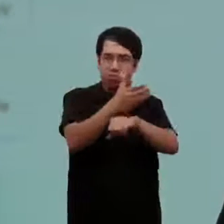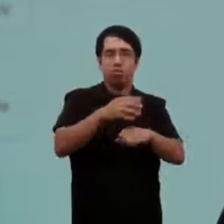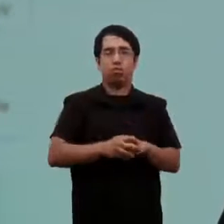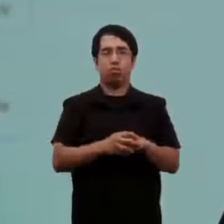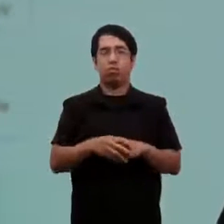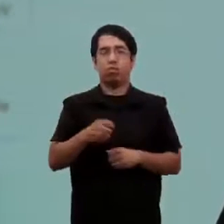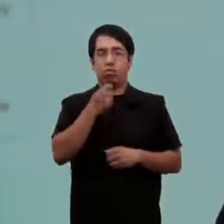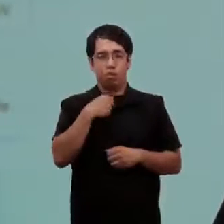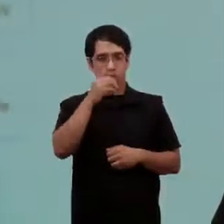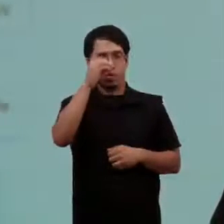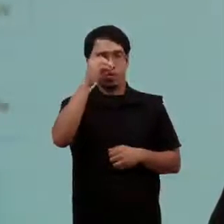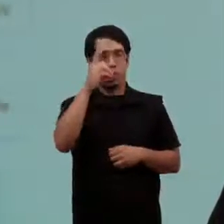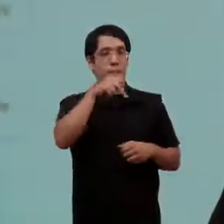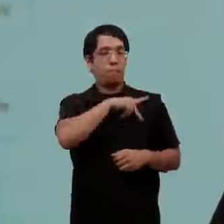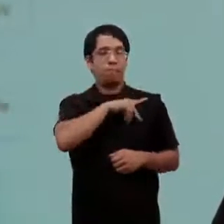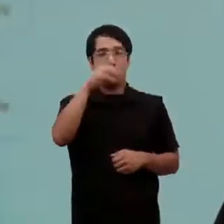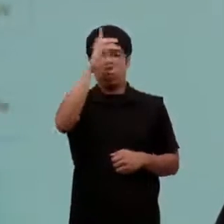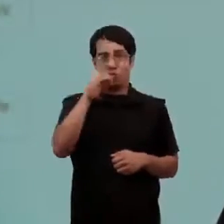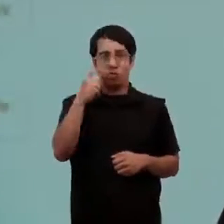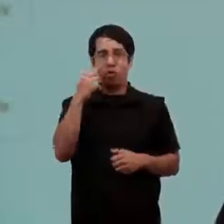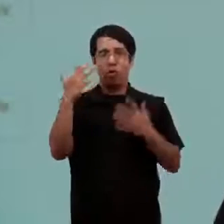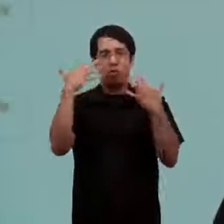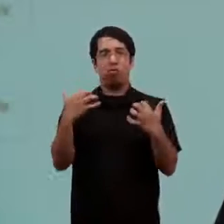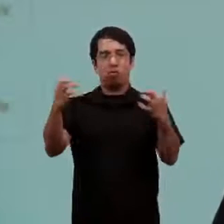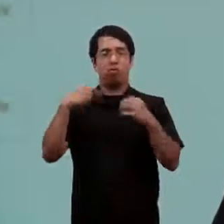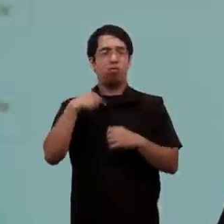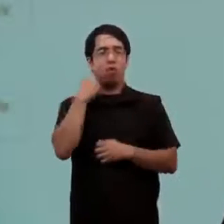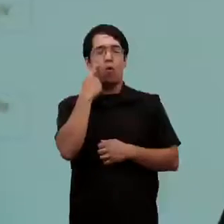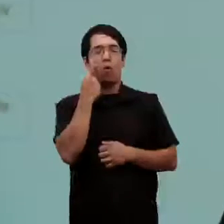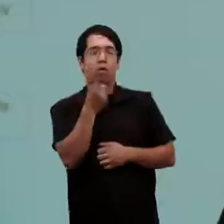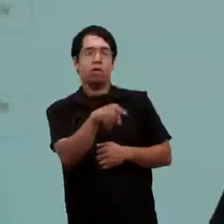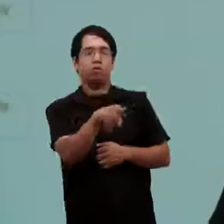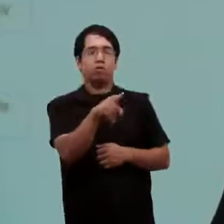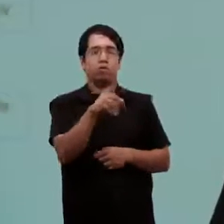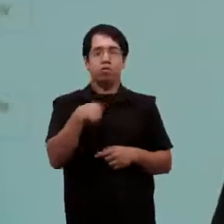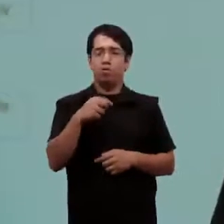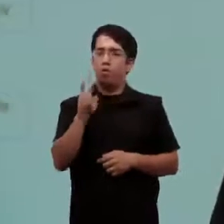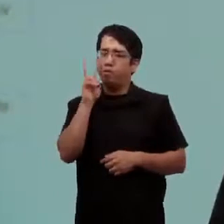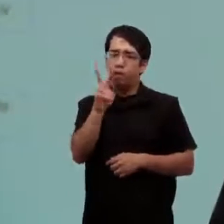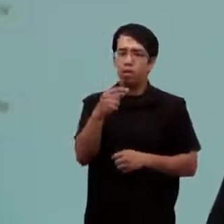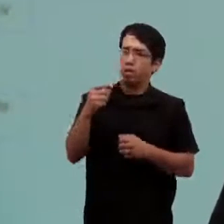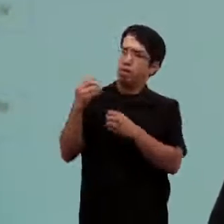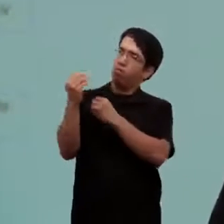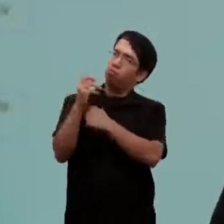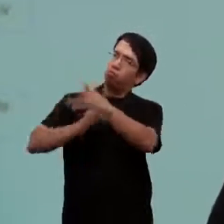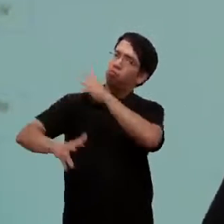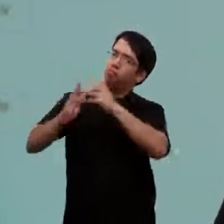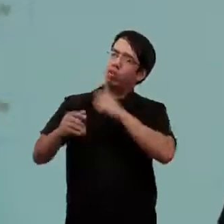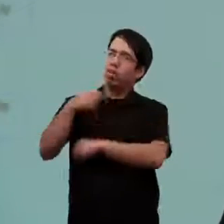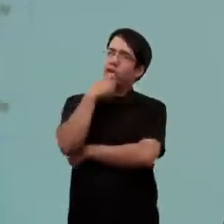discapacidad en los foros que llevamos a cabo visibilizan ciertos derechos. Es decir,